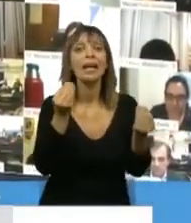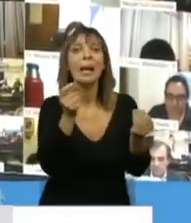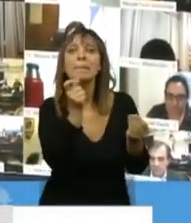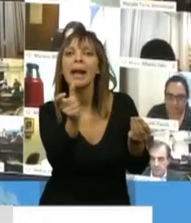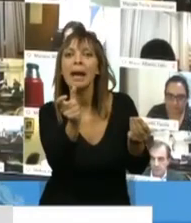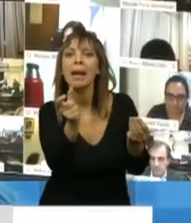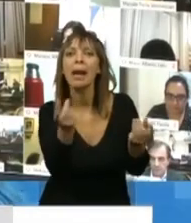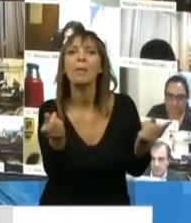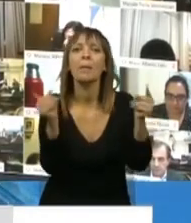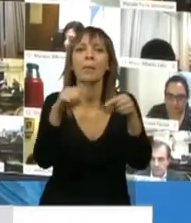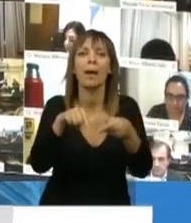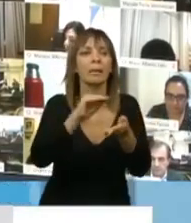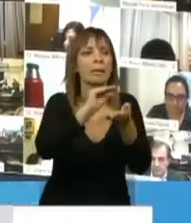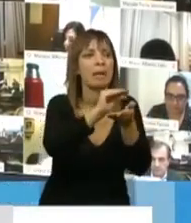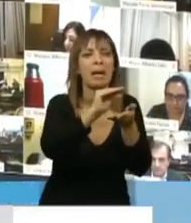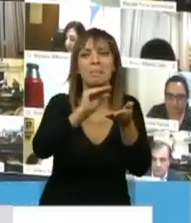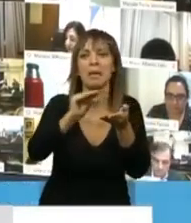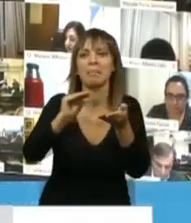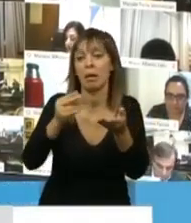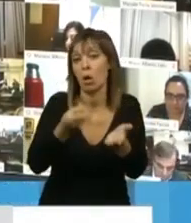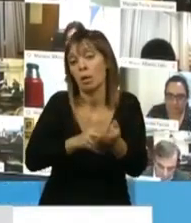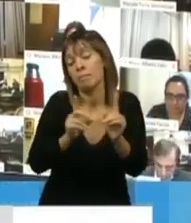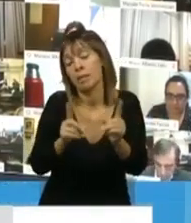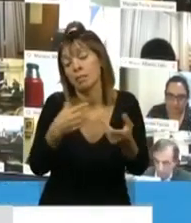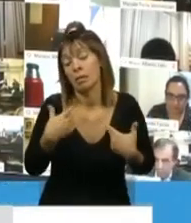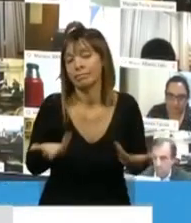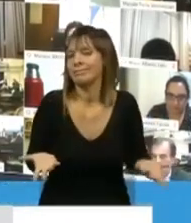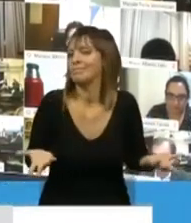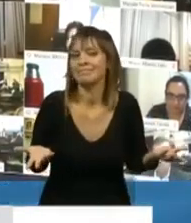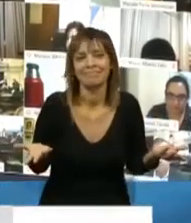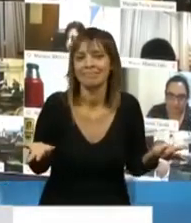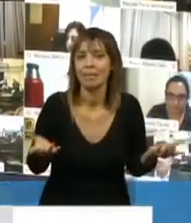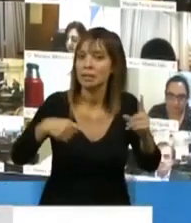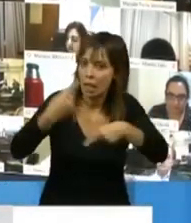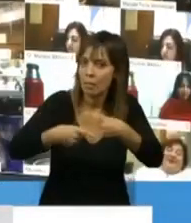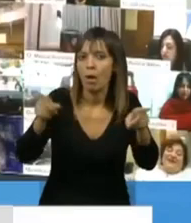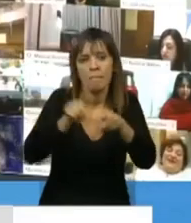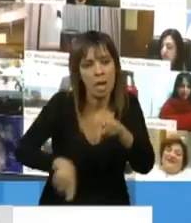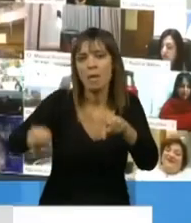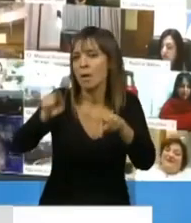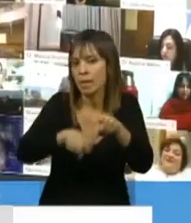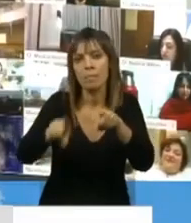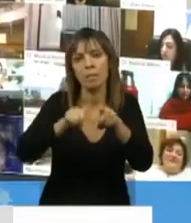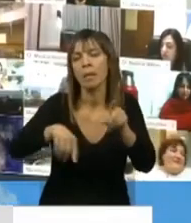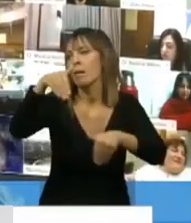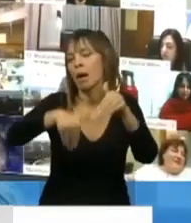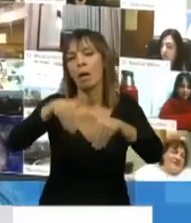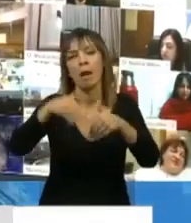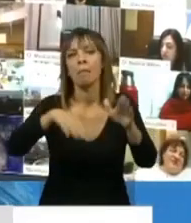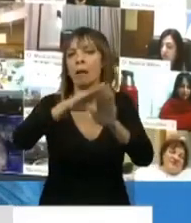partidas ya existentes. Otra vez, llamó la atención. Seguimos, seguimos votando medidas